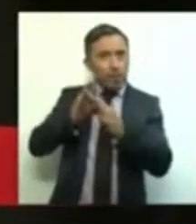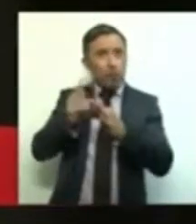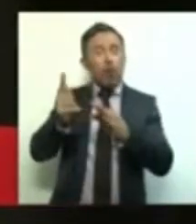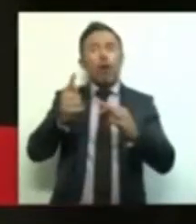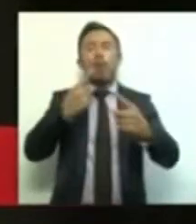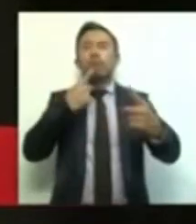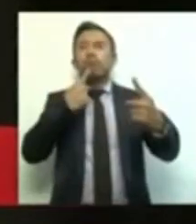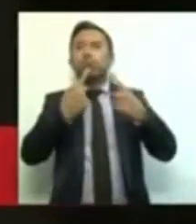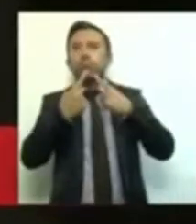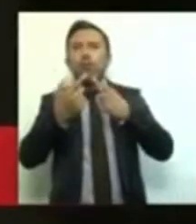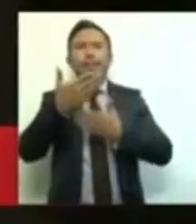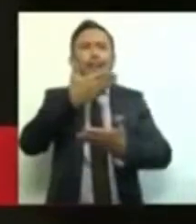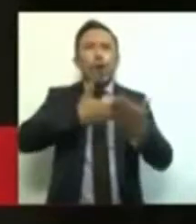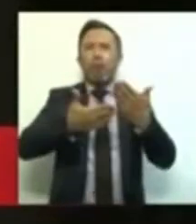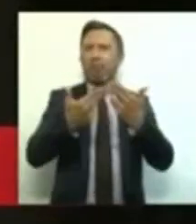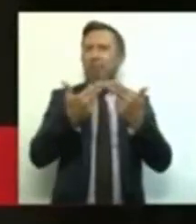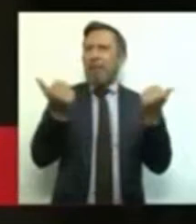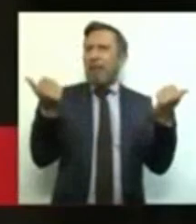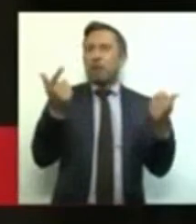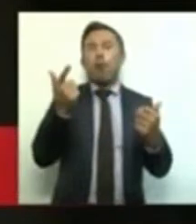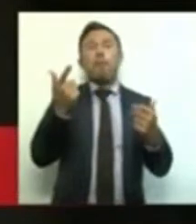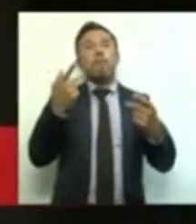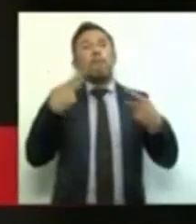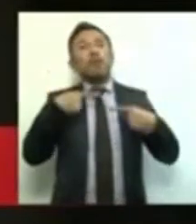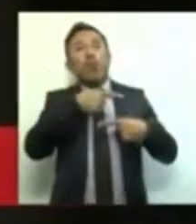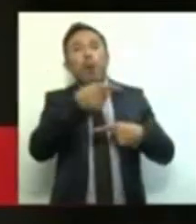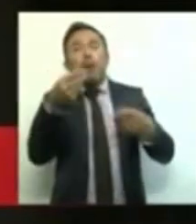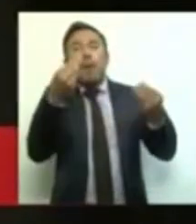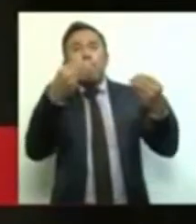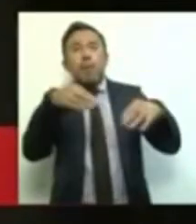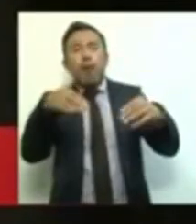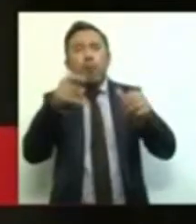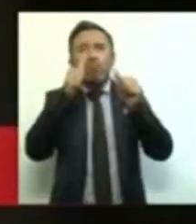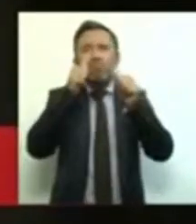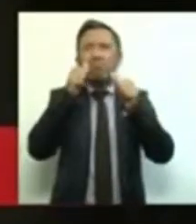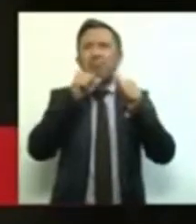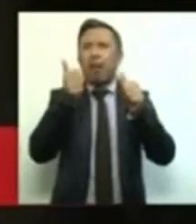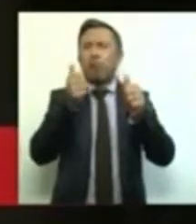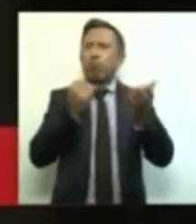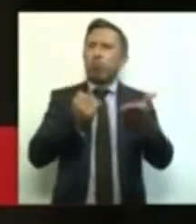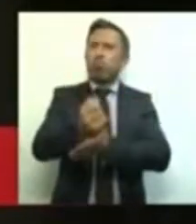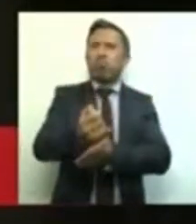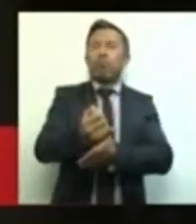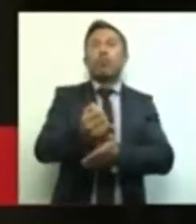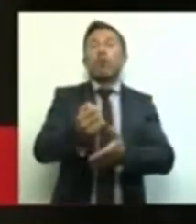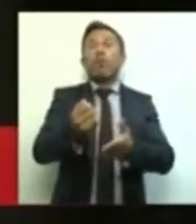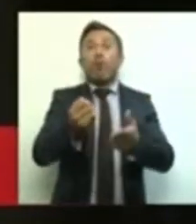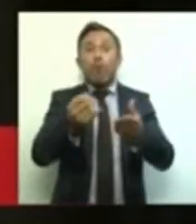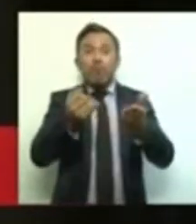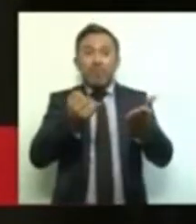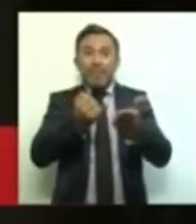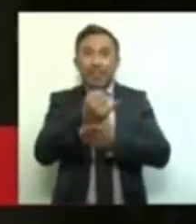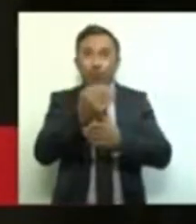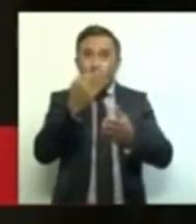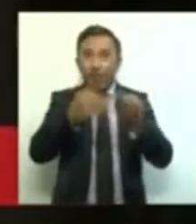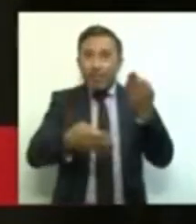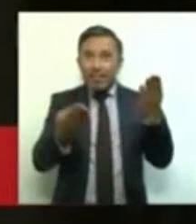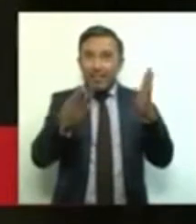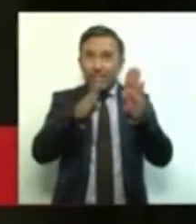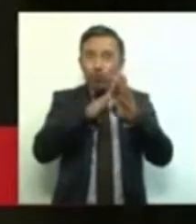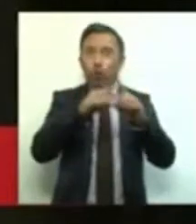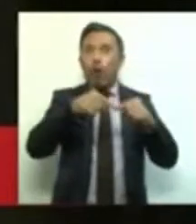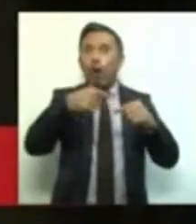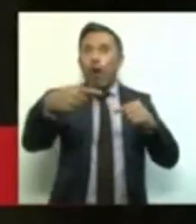sin consultar realmente a los afectados, sin escuchar los efectos que tendrá una decisión de este calado.